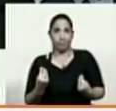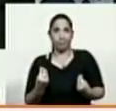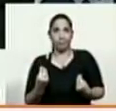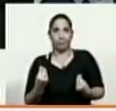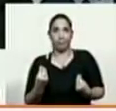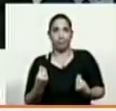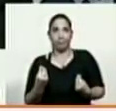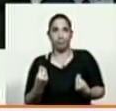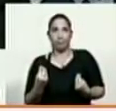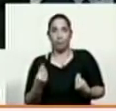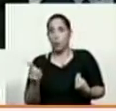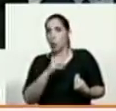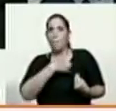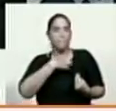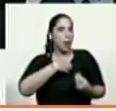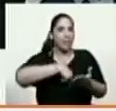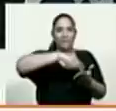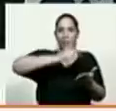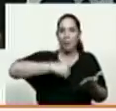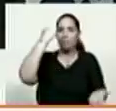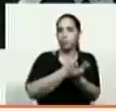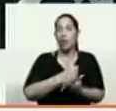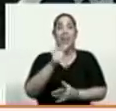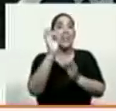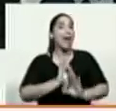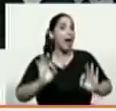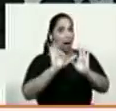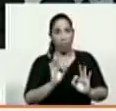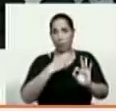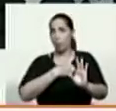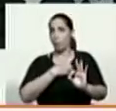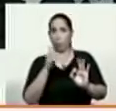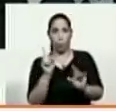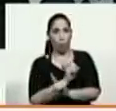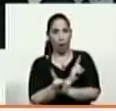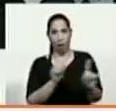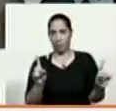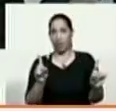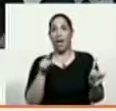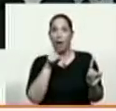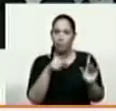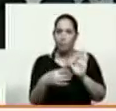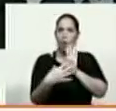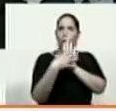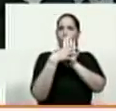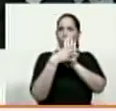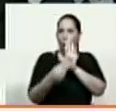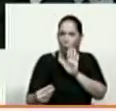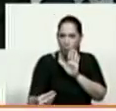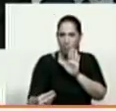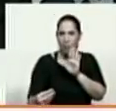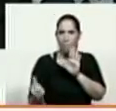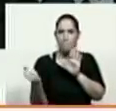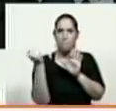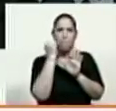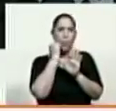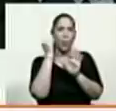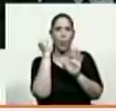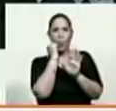y no pueden firmar ni sellar nada esto es una copia burda de aquel